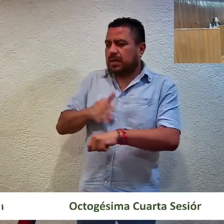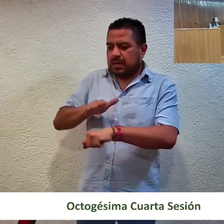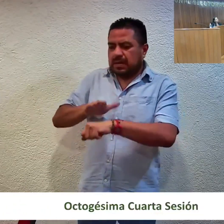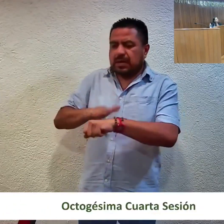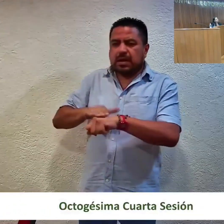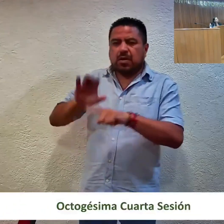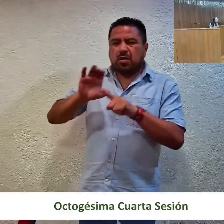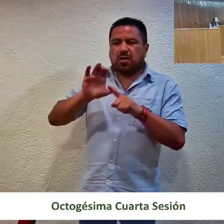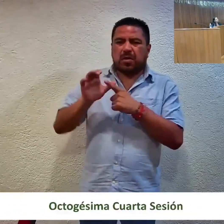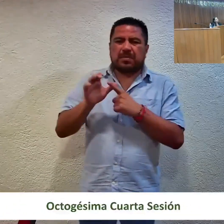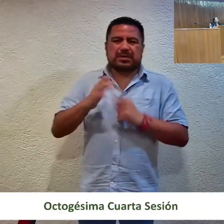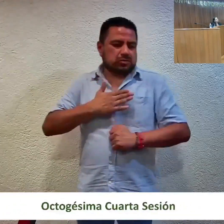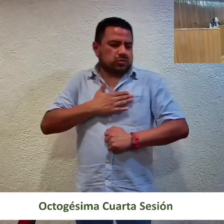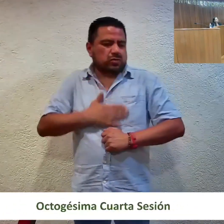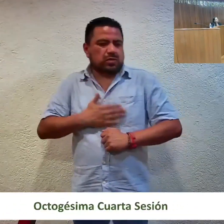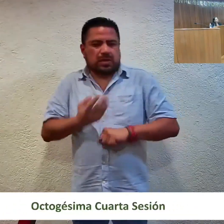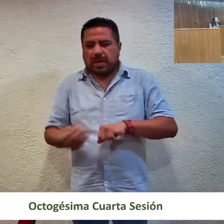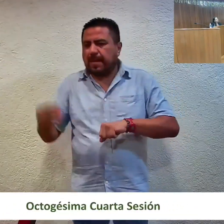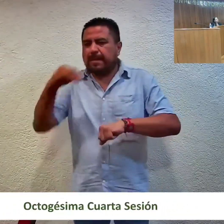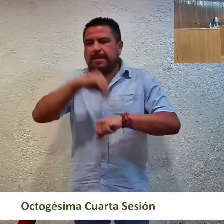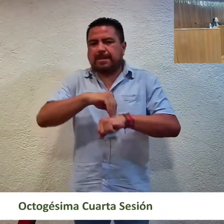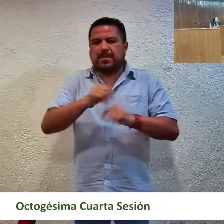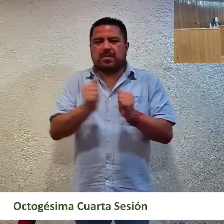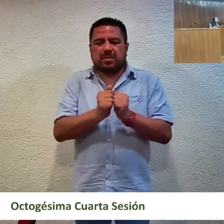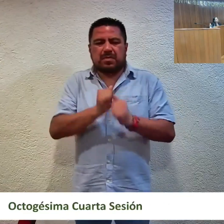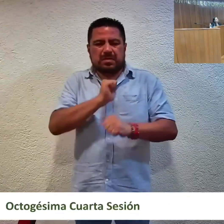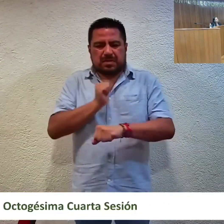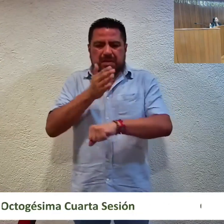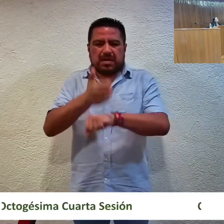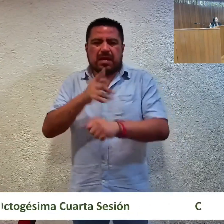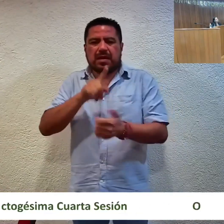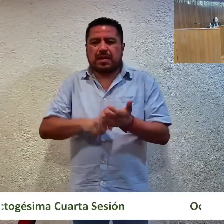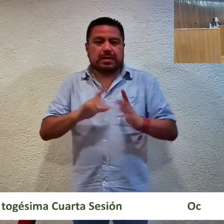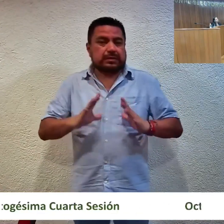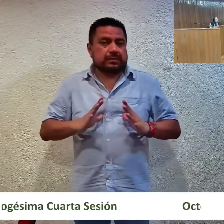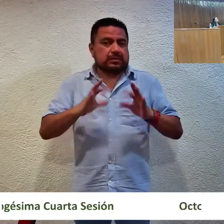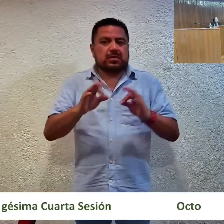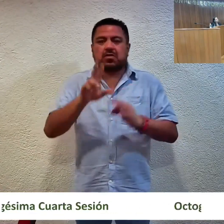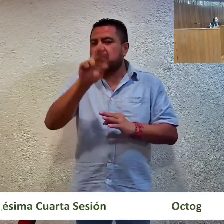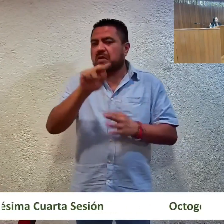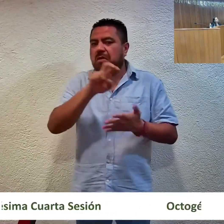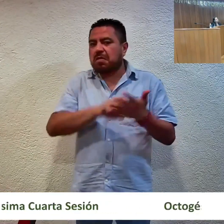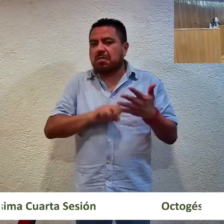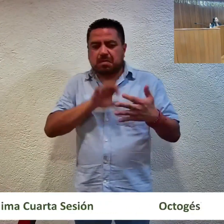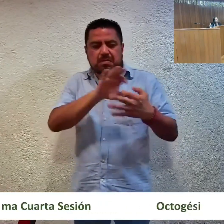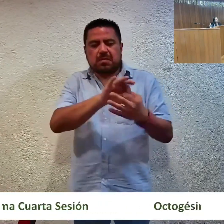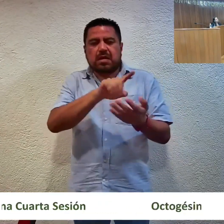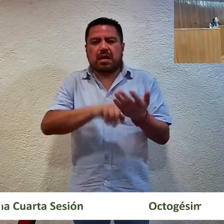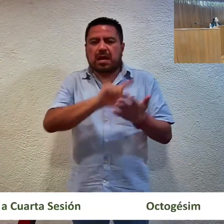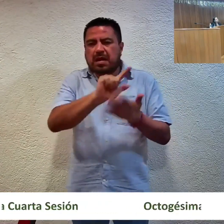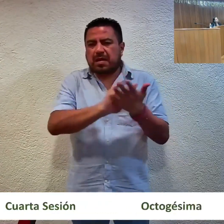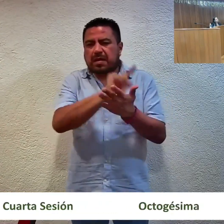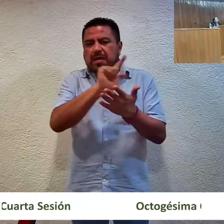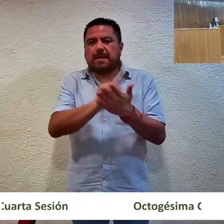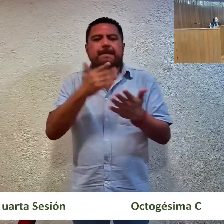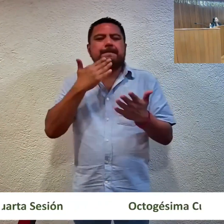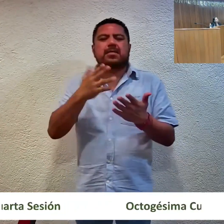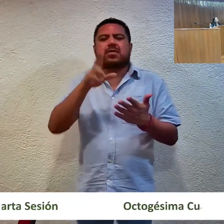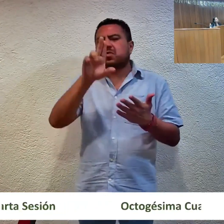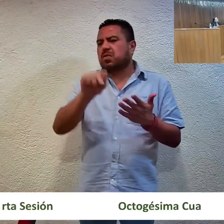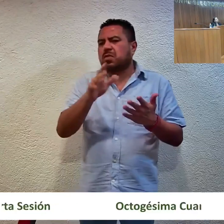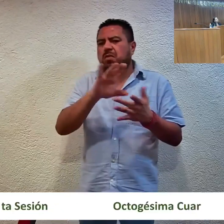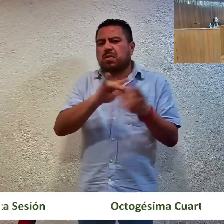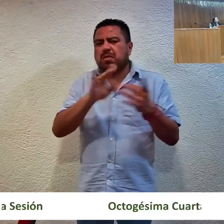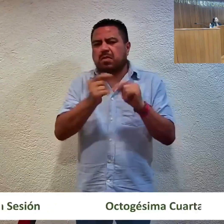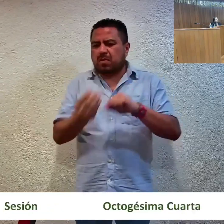la Comisión de Justicia de imponer la medida cautelar en el procedimiento de origen no se ajustó a los parámetros de legalidad, pues no justificó su